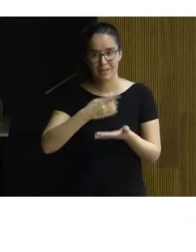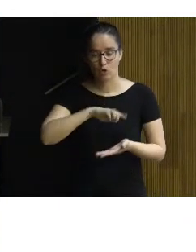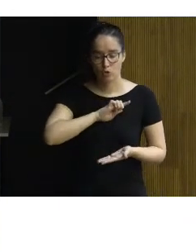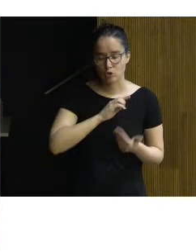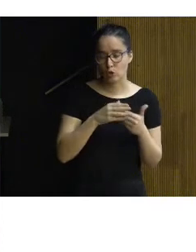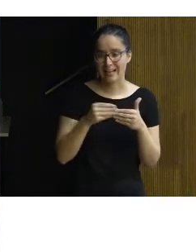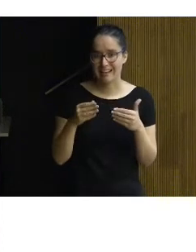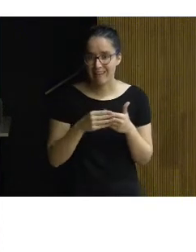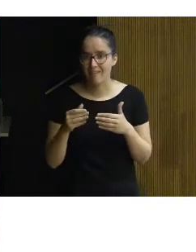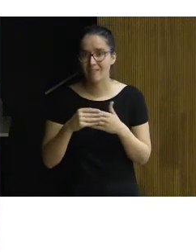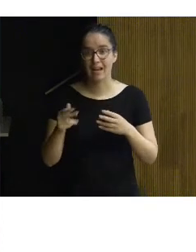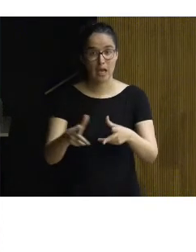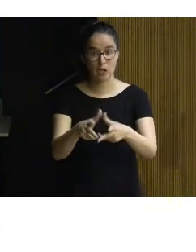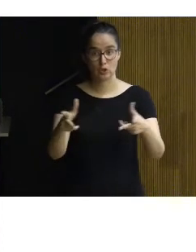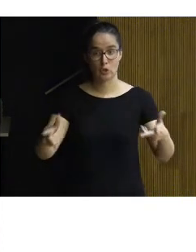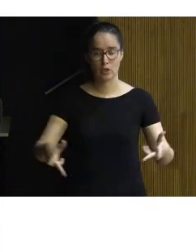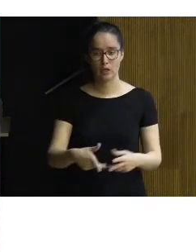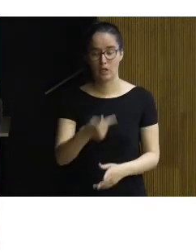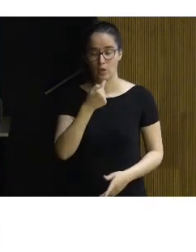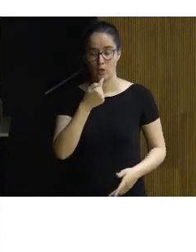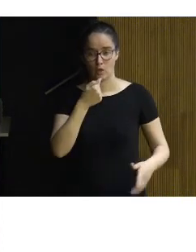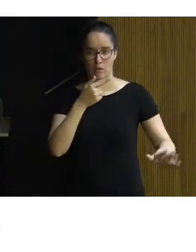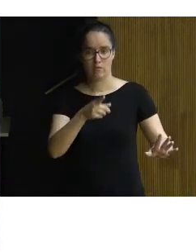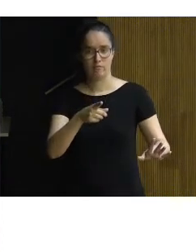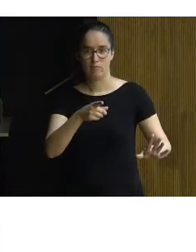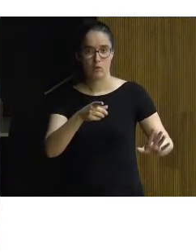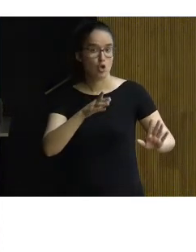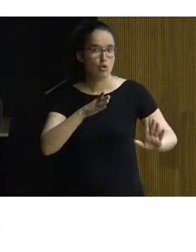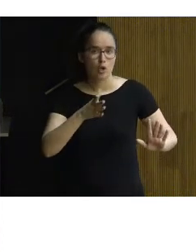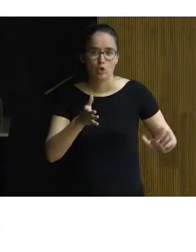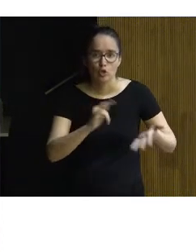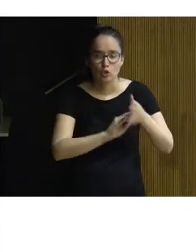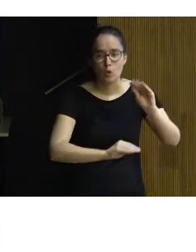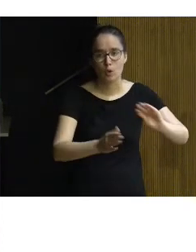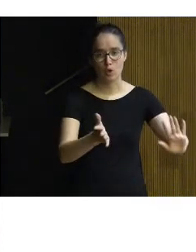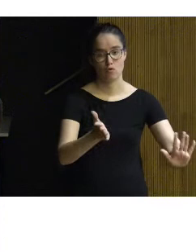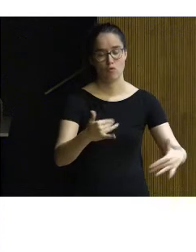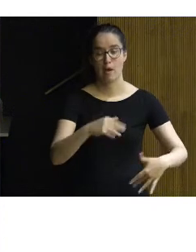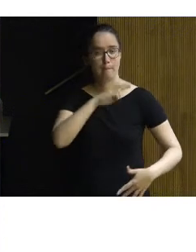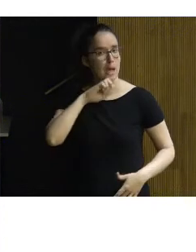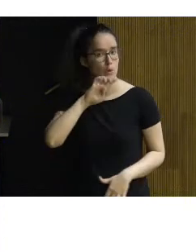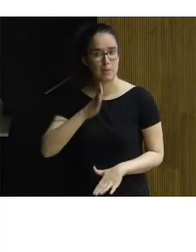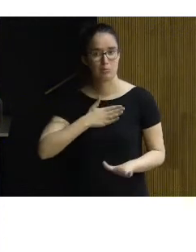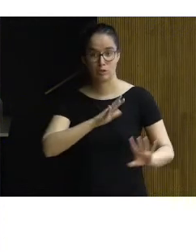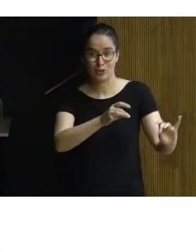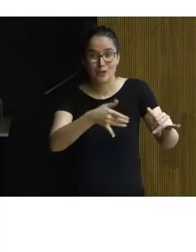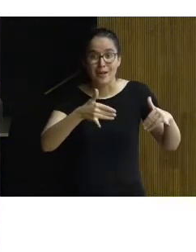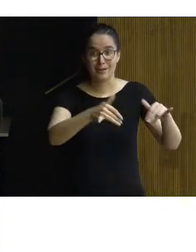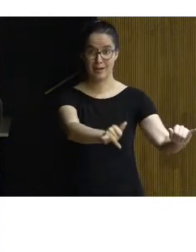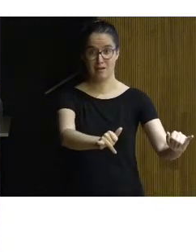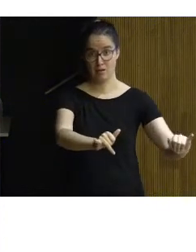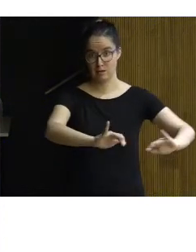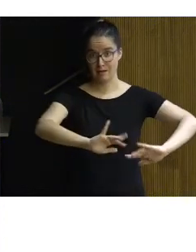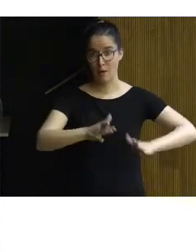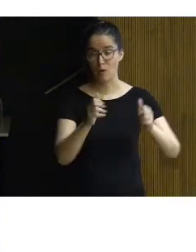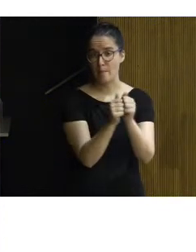cliente, la sociedad, nos dice, no se puede hacer nada, como tiene un valor patrimonial, no hagamos nada porque no podemos tocar